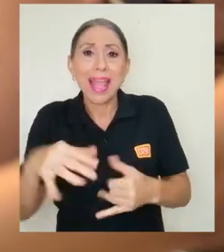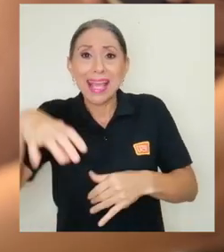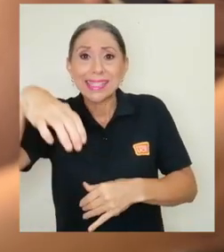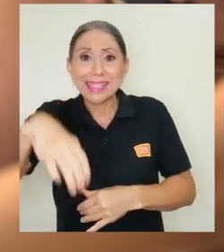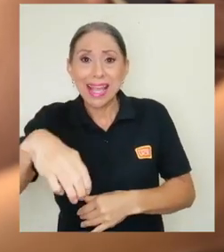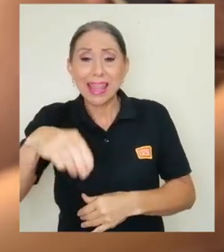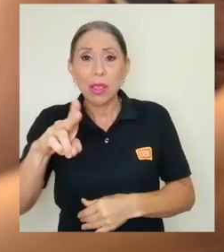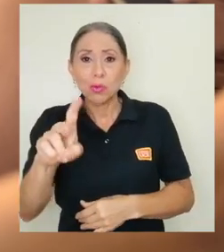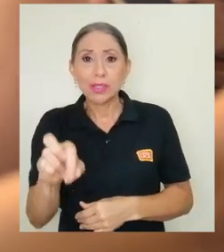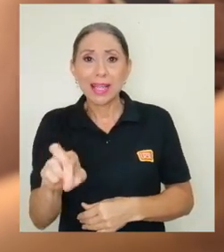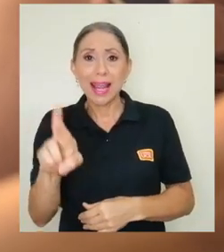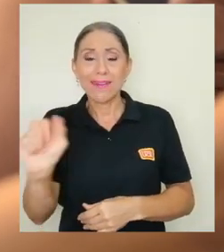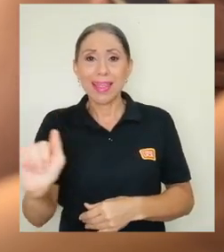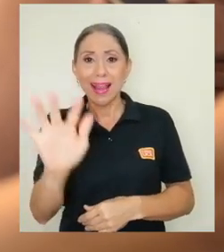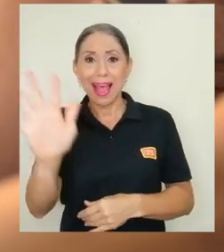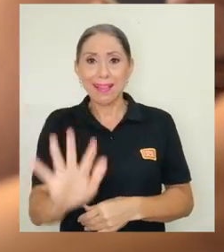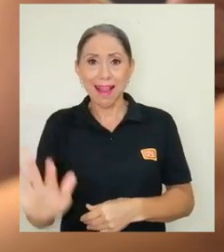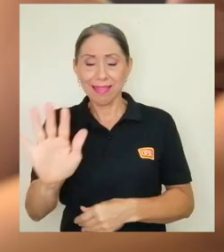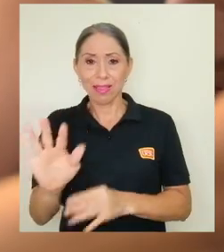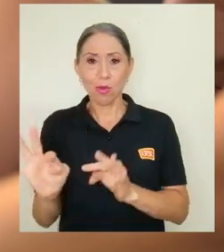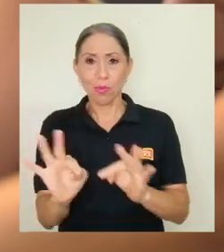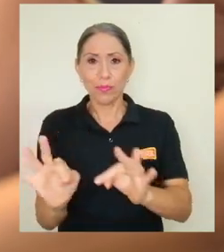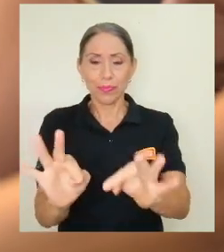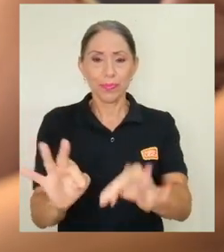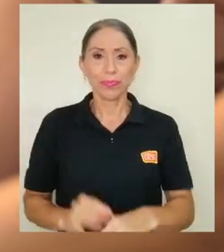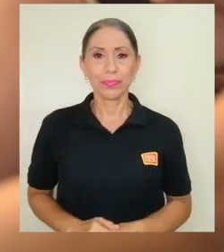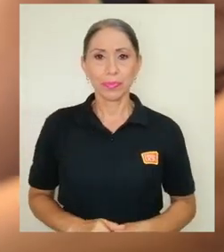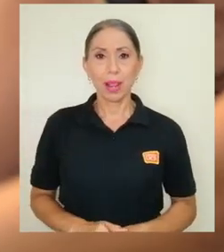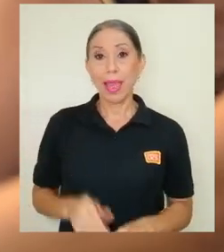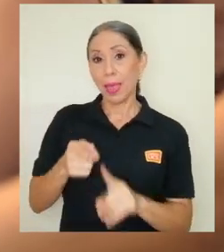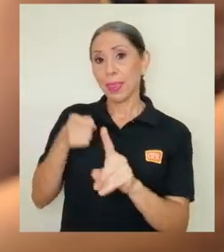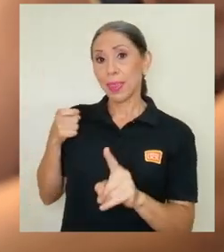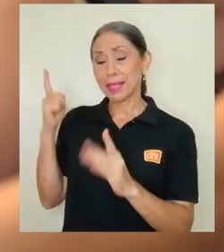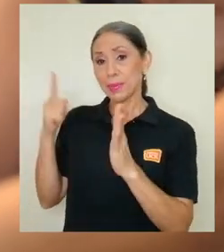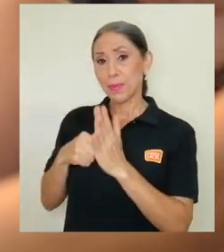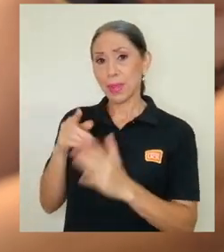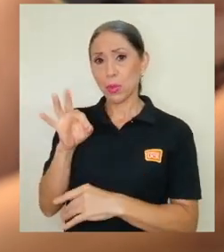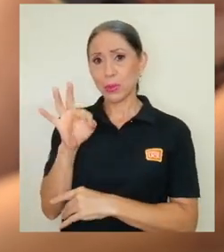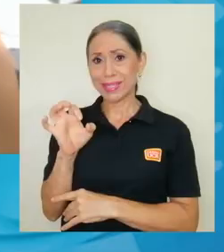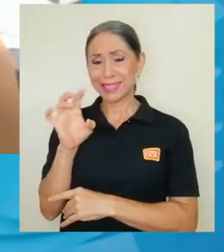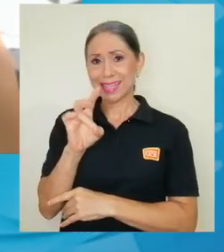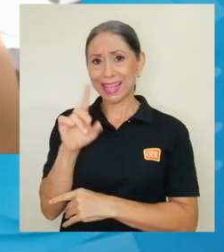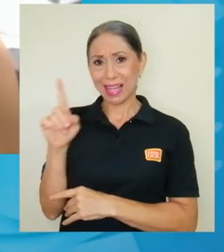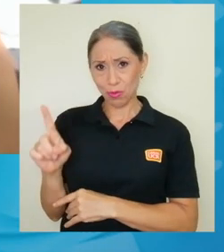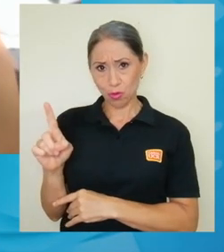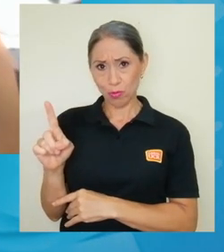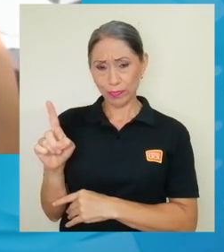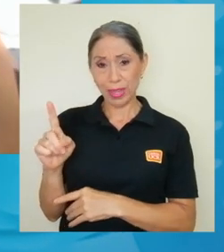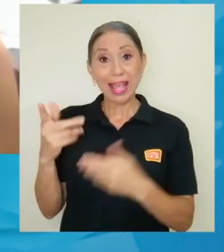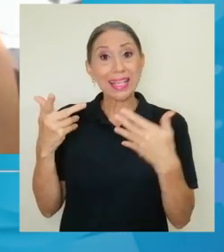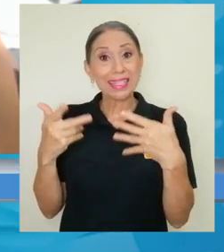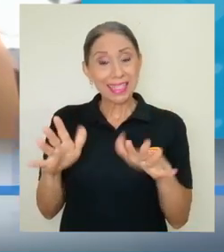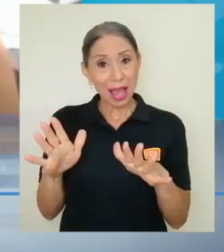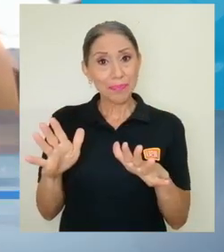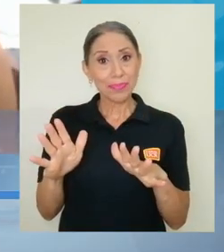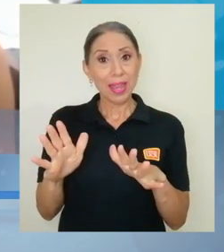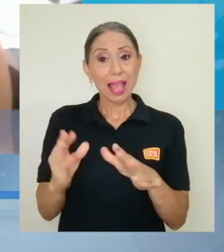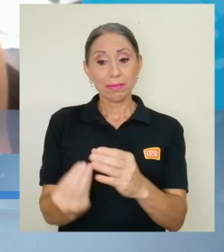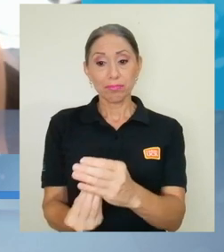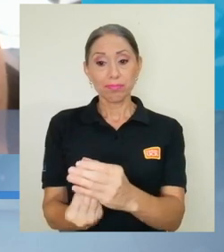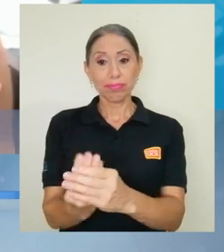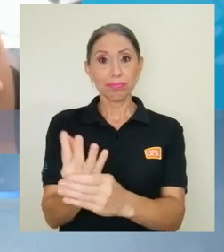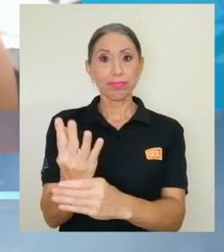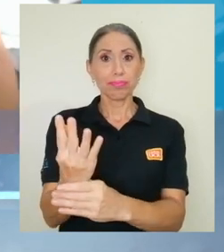del Atlántico de la Universidad de Costa Rica. Y ya es en 1971 cuando se crea no una sede,